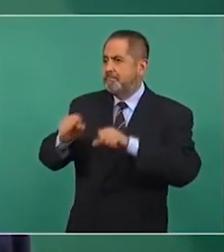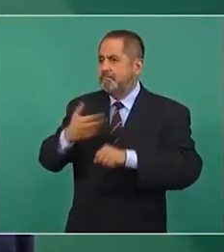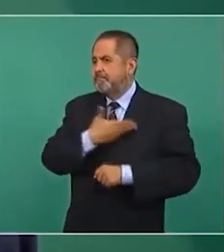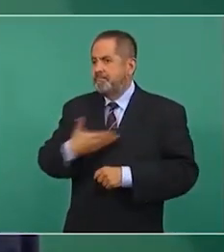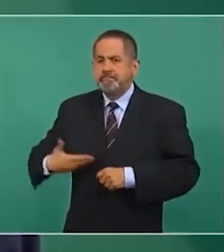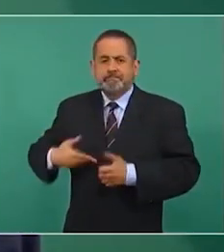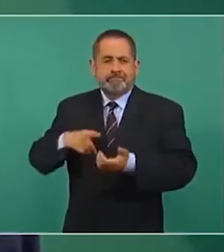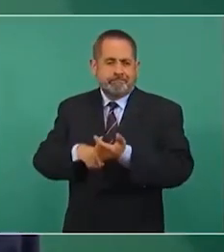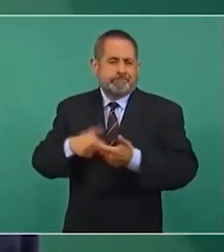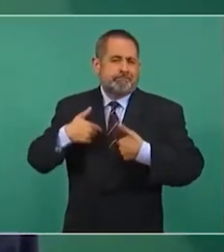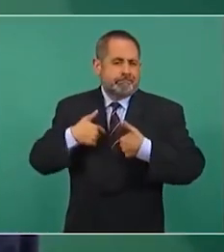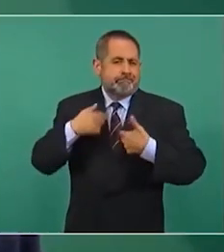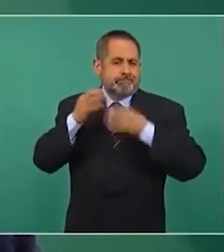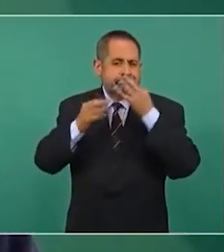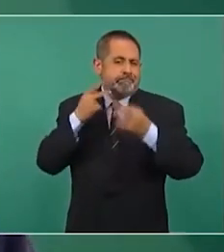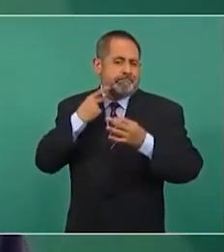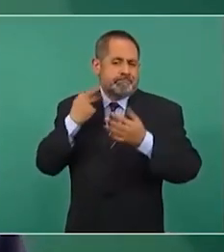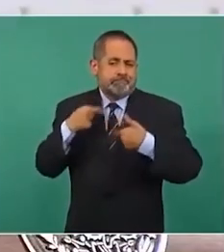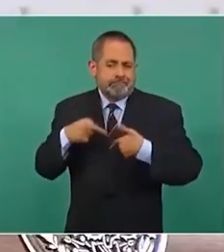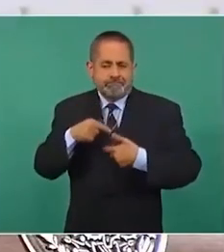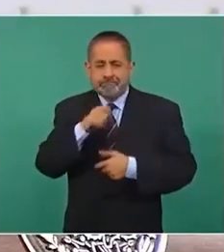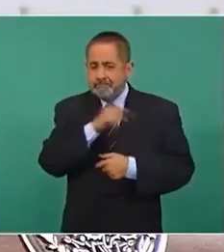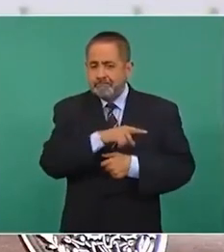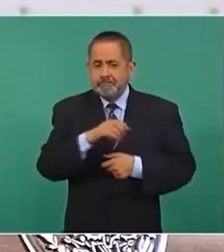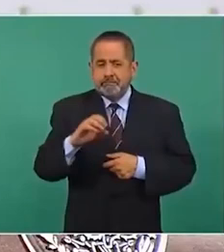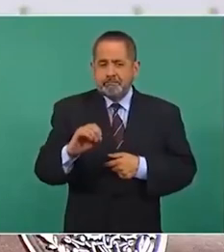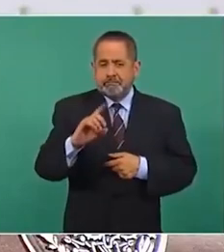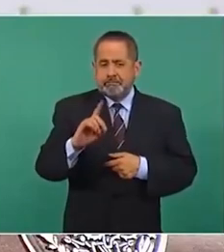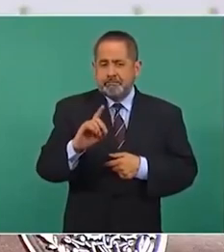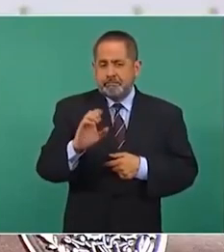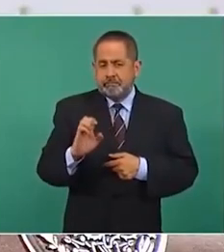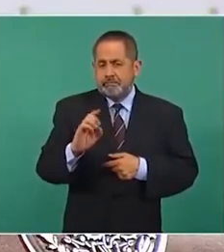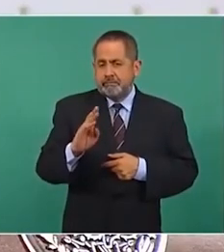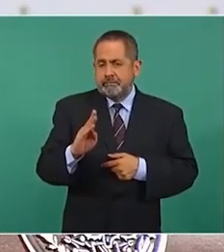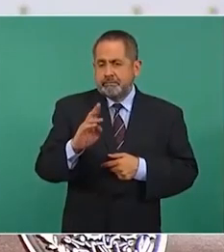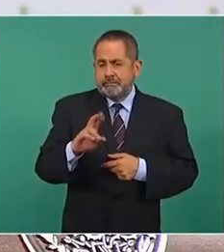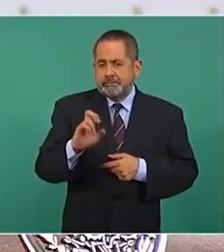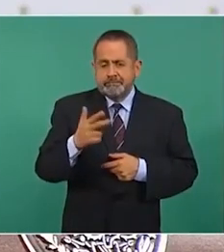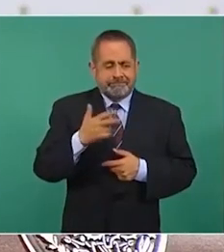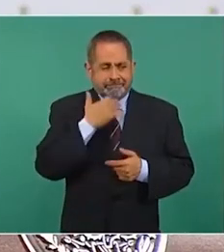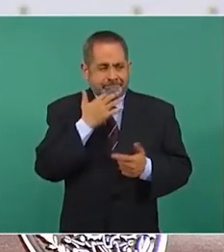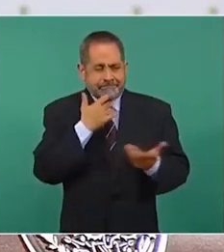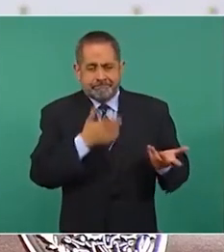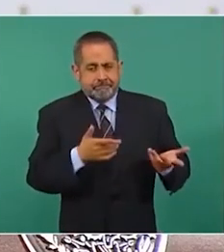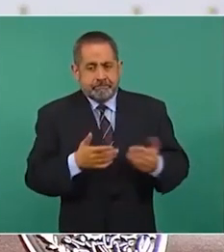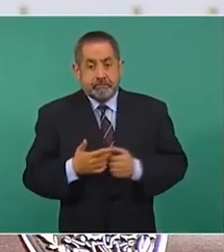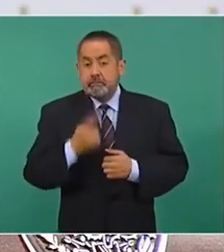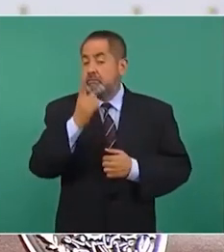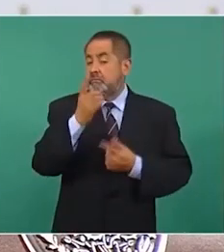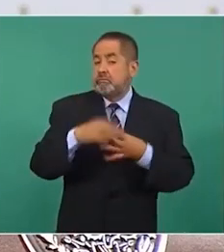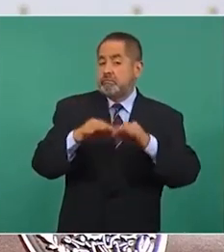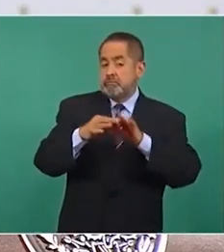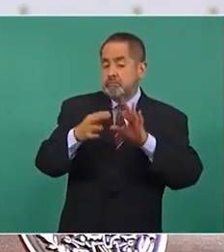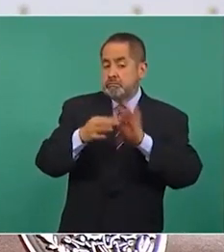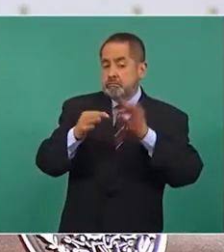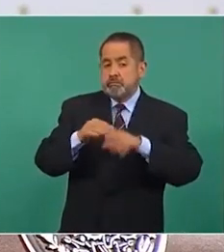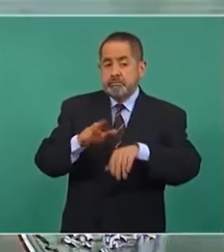y también cómo, y eso es muy importante,